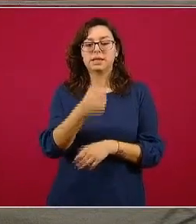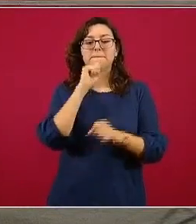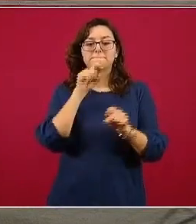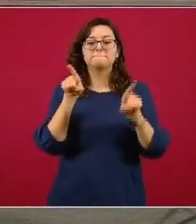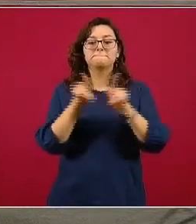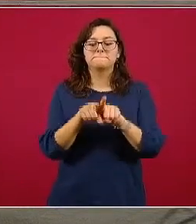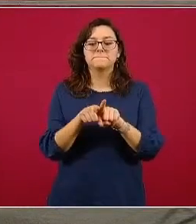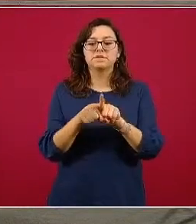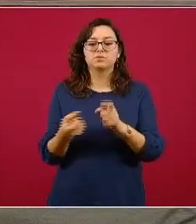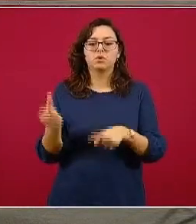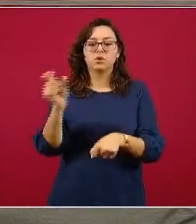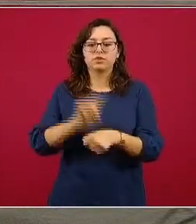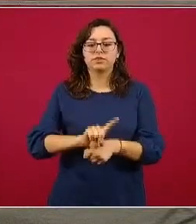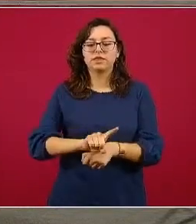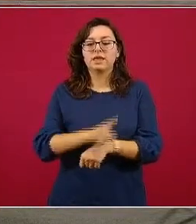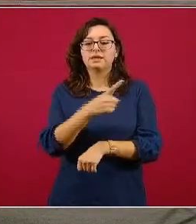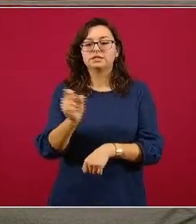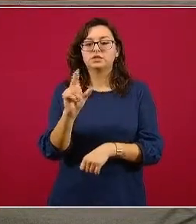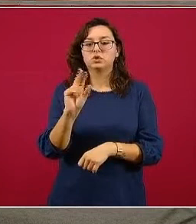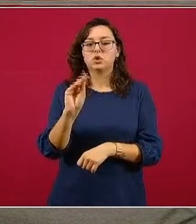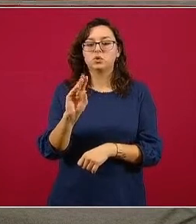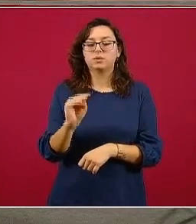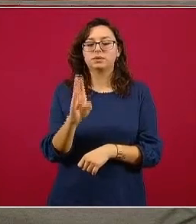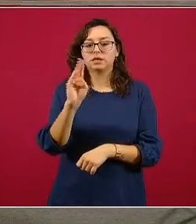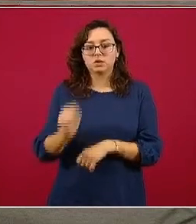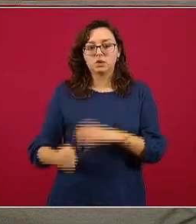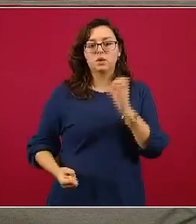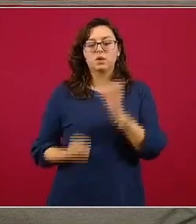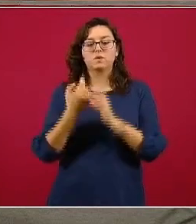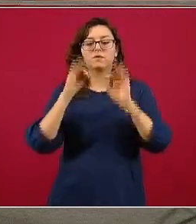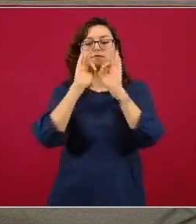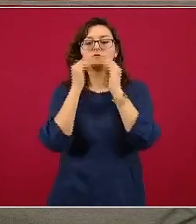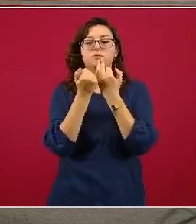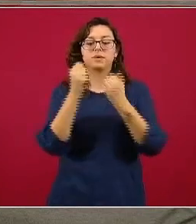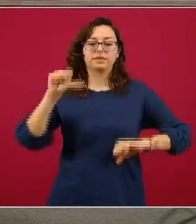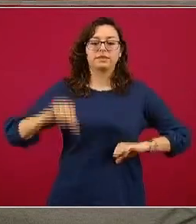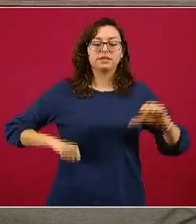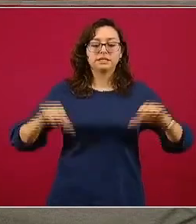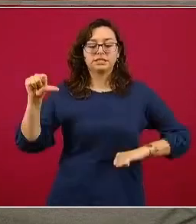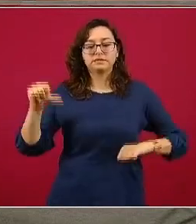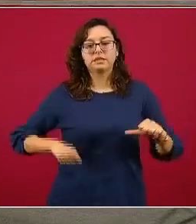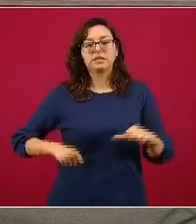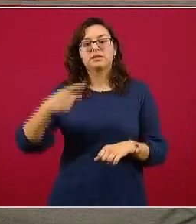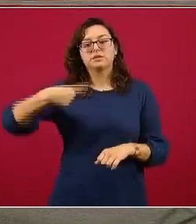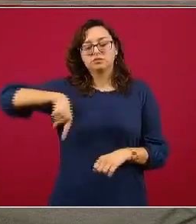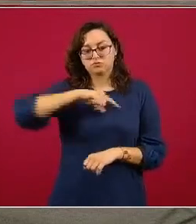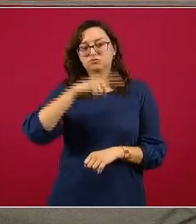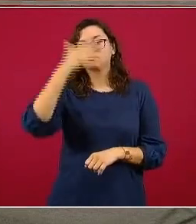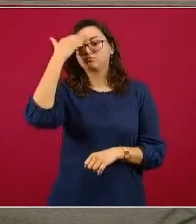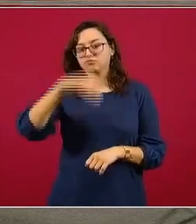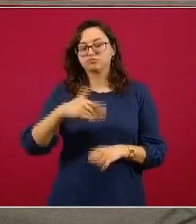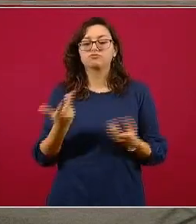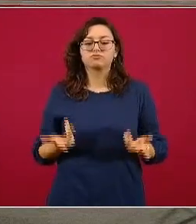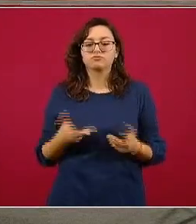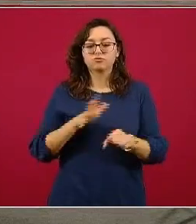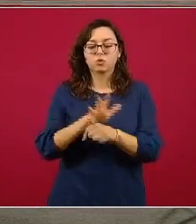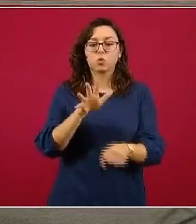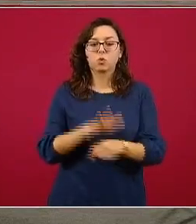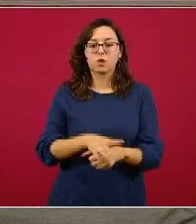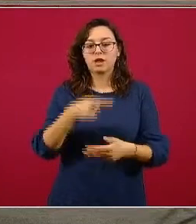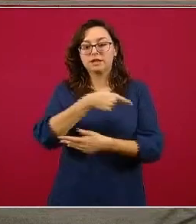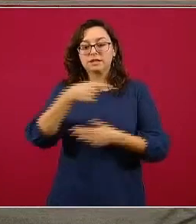en este día número ya 199 de la nueva normalidad, que como todos sabemos está caracterizada por la